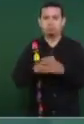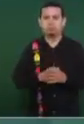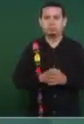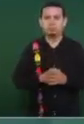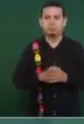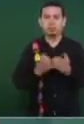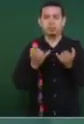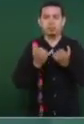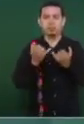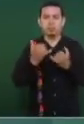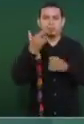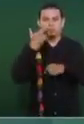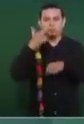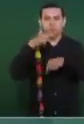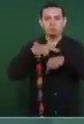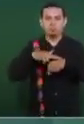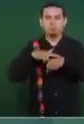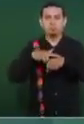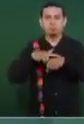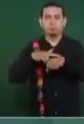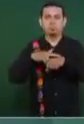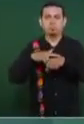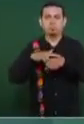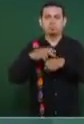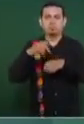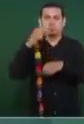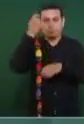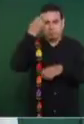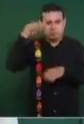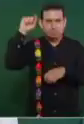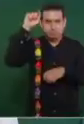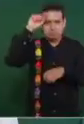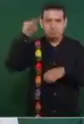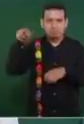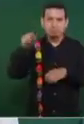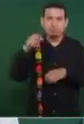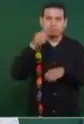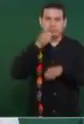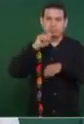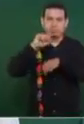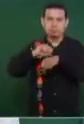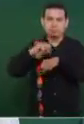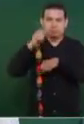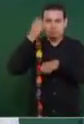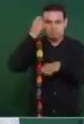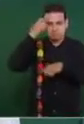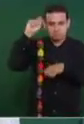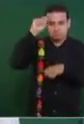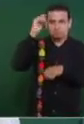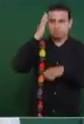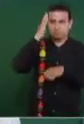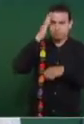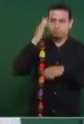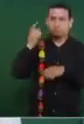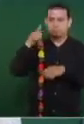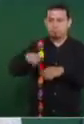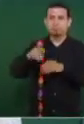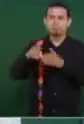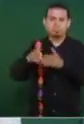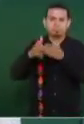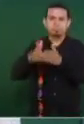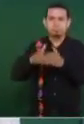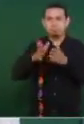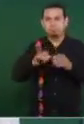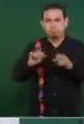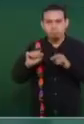Secretaría de Marina y, como les comentaba, se está